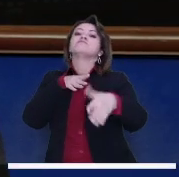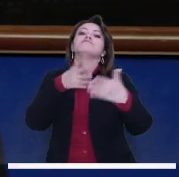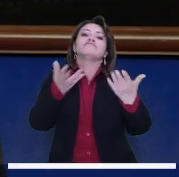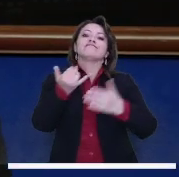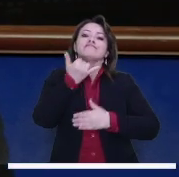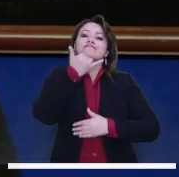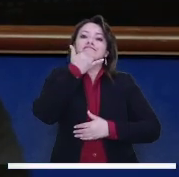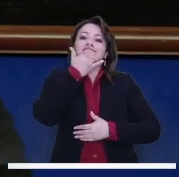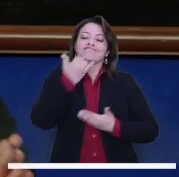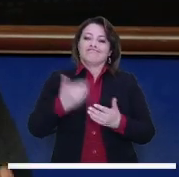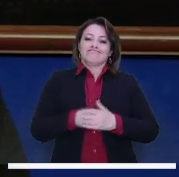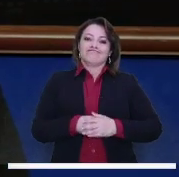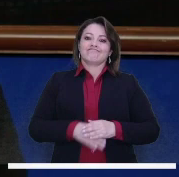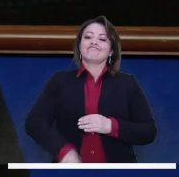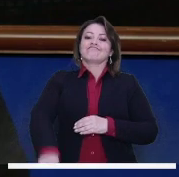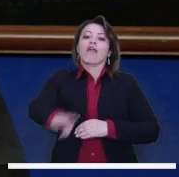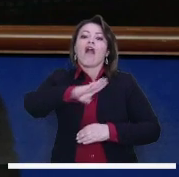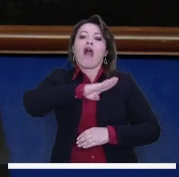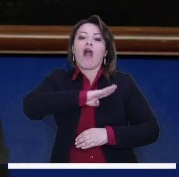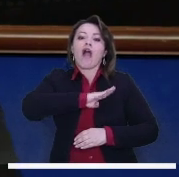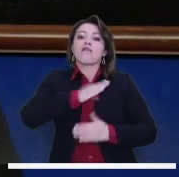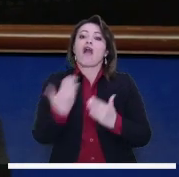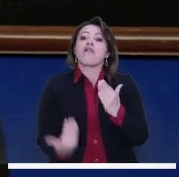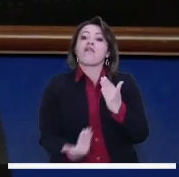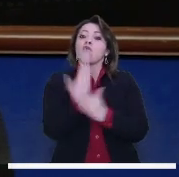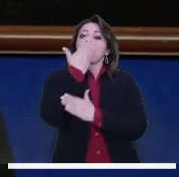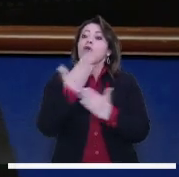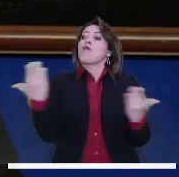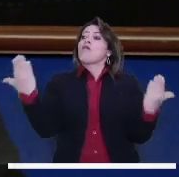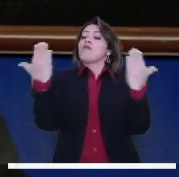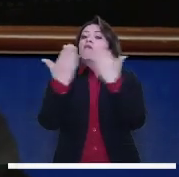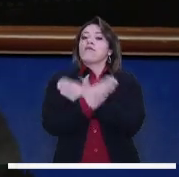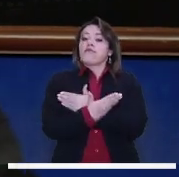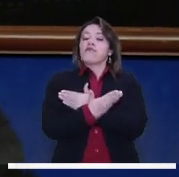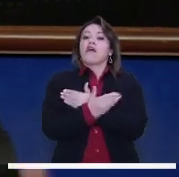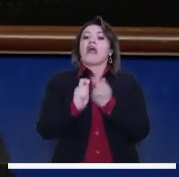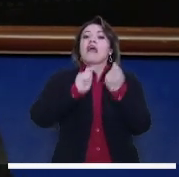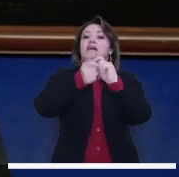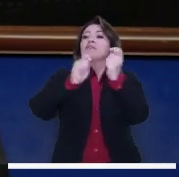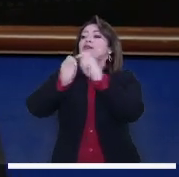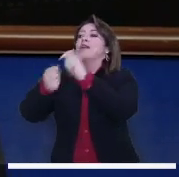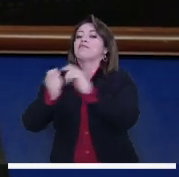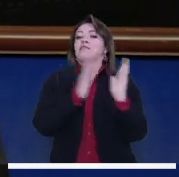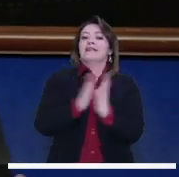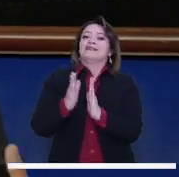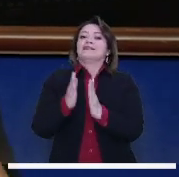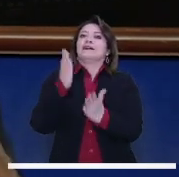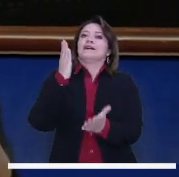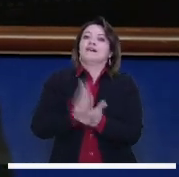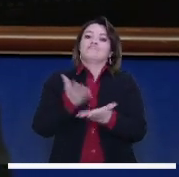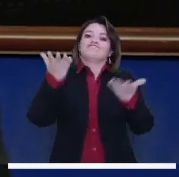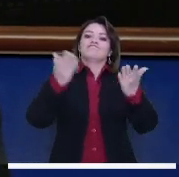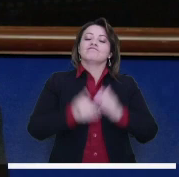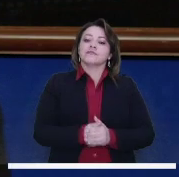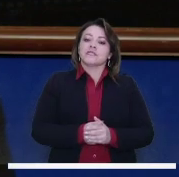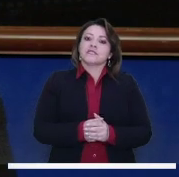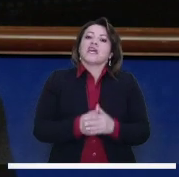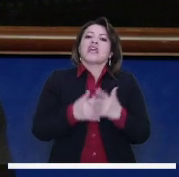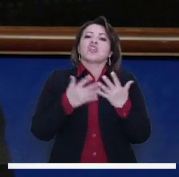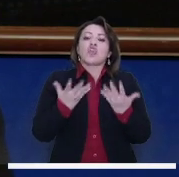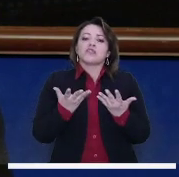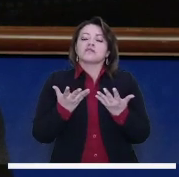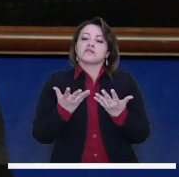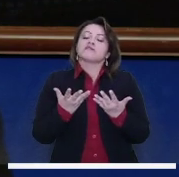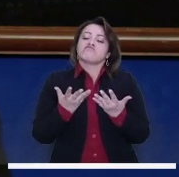alcalde no a construir sobre lo que propuso o adelantó el anterior, sino a destrozarlo. Y entonces la madurez